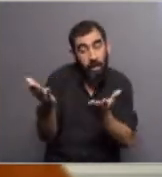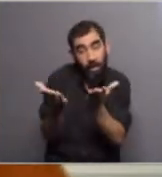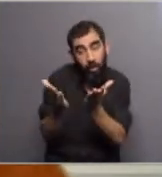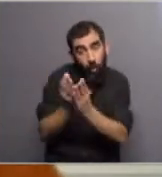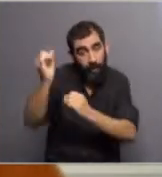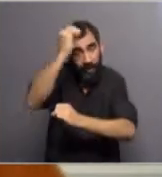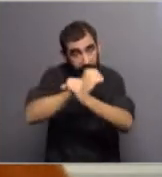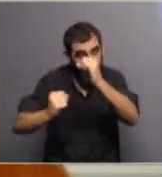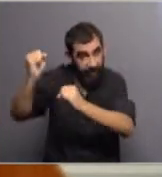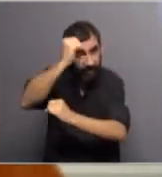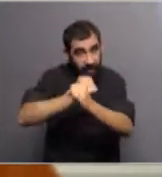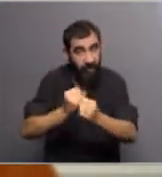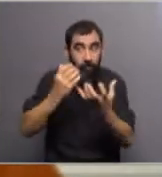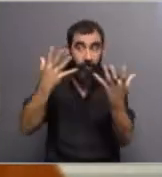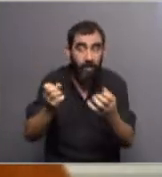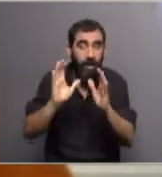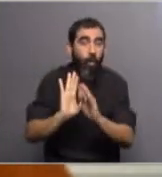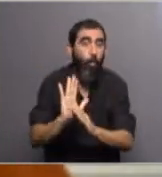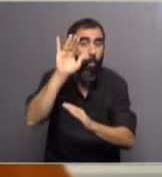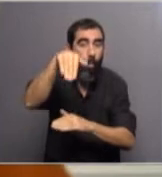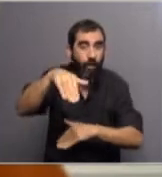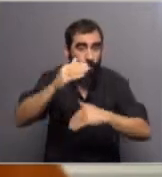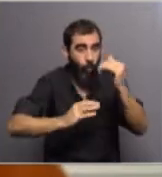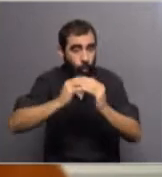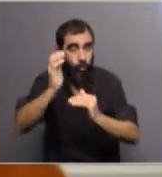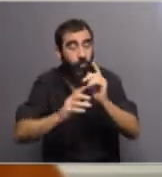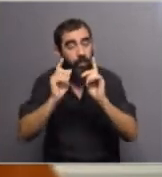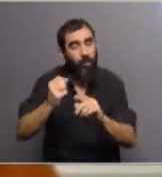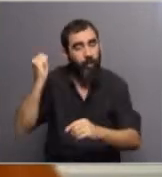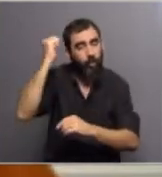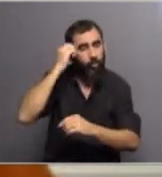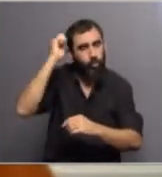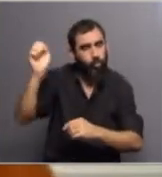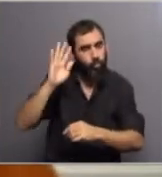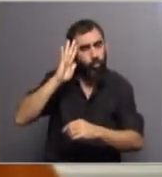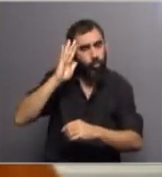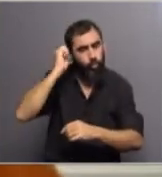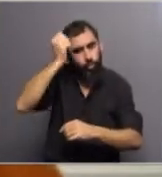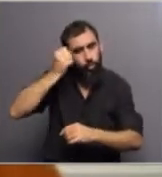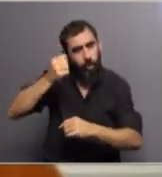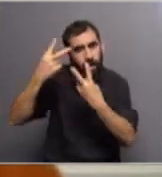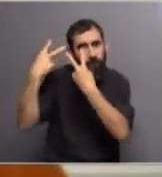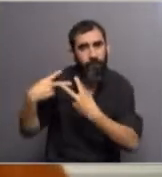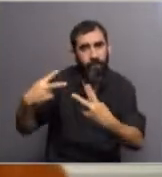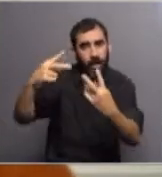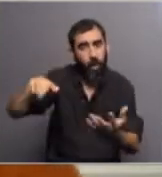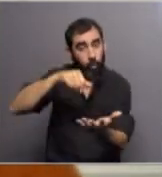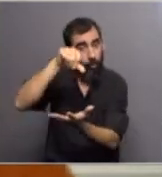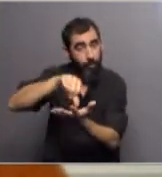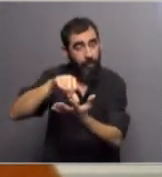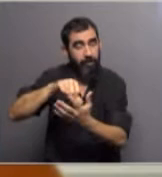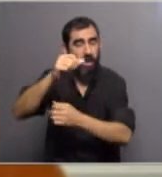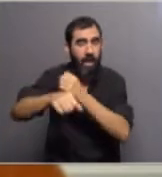ingeniería porque quería hacer puentes, pero también soñaba con ir a estudiar al exterior. Daniela, entonces, en los